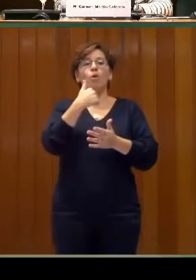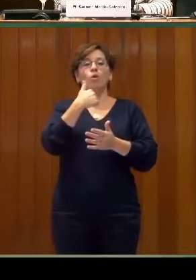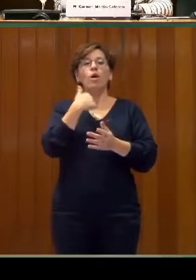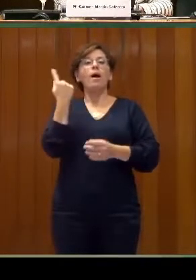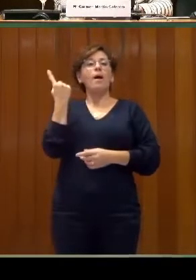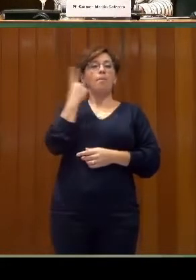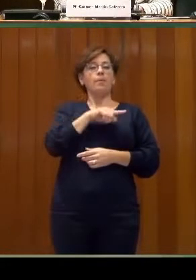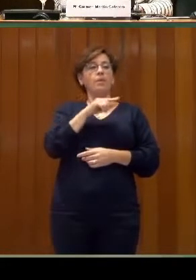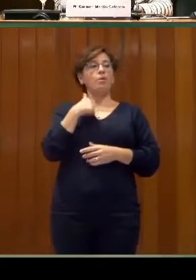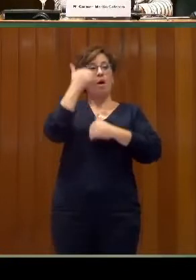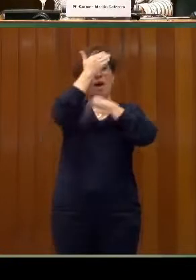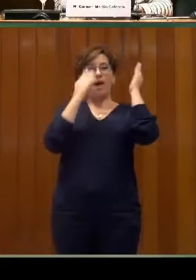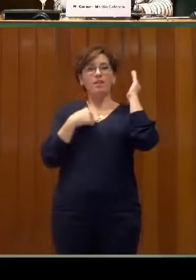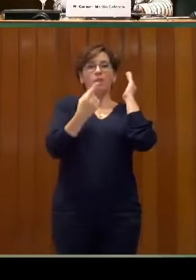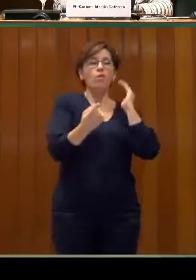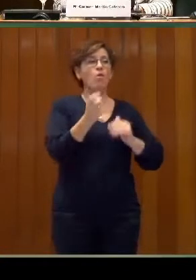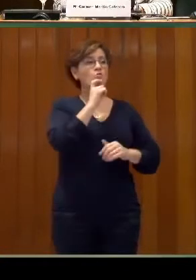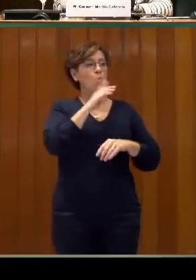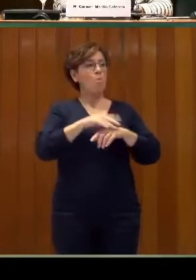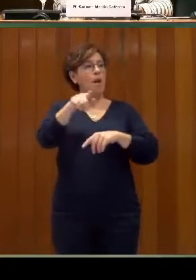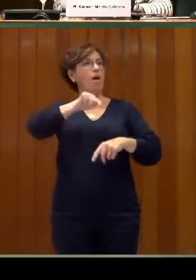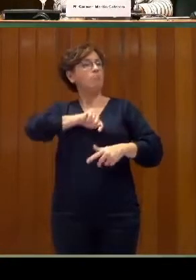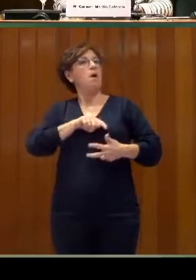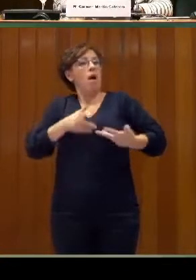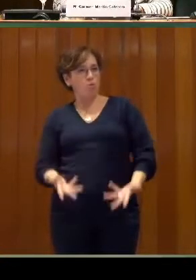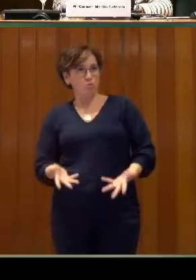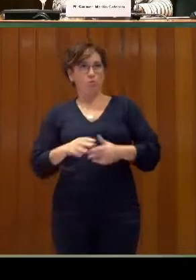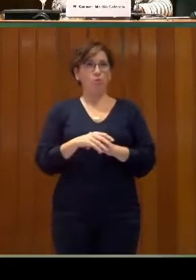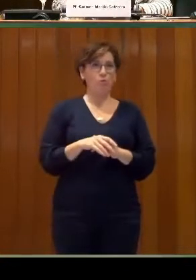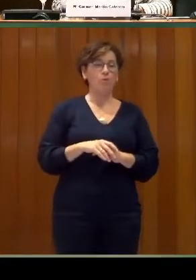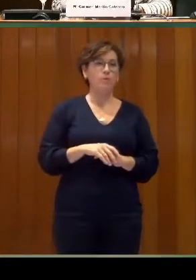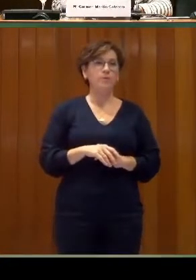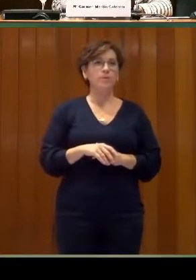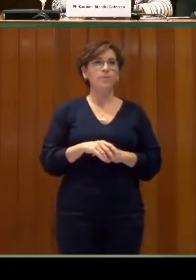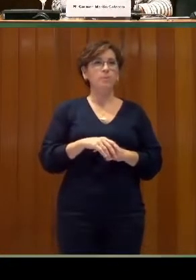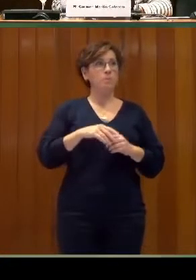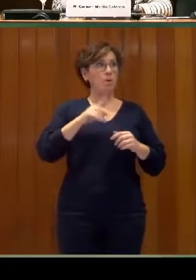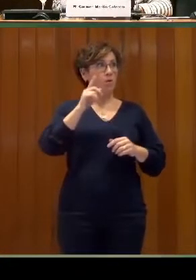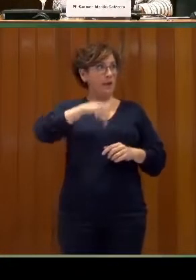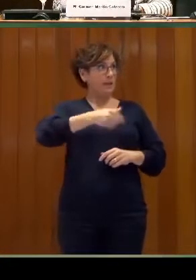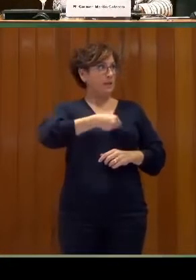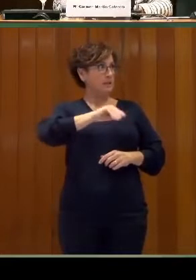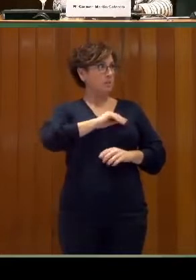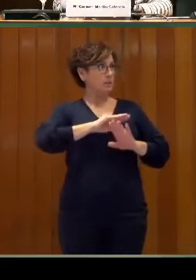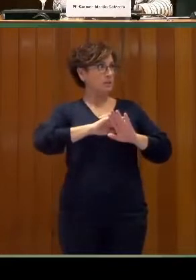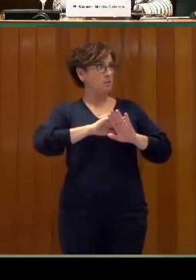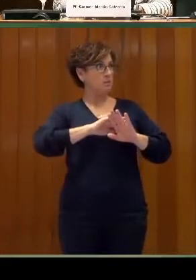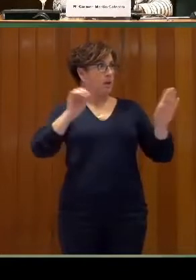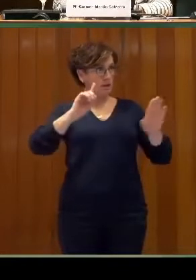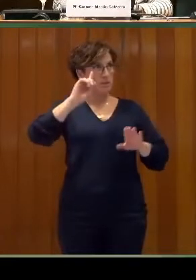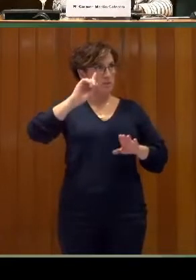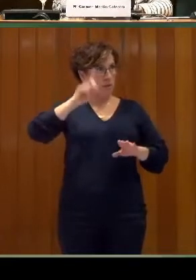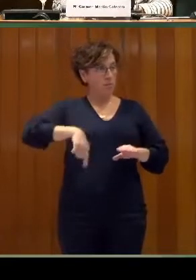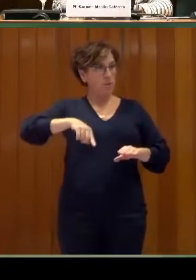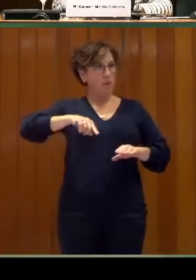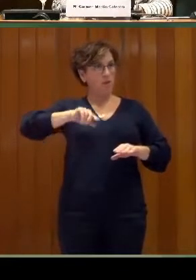atenderle y cómo hacer que se sienta bien, ¿no? Y esto además lo hemos hecho no solo aquí en España, sino en muchas otras de nuestras